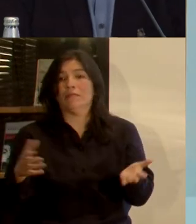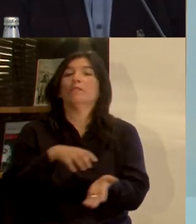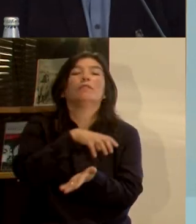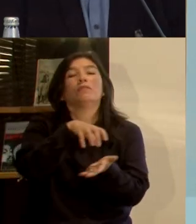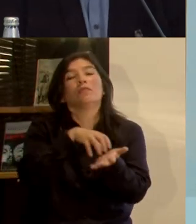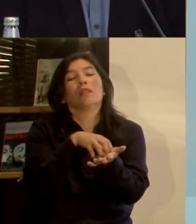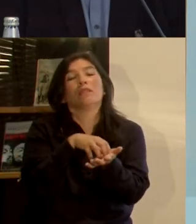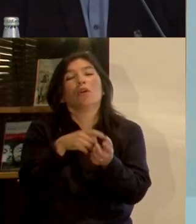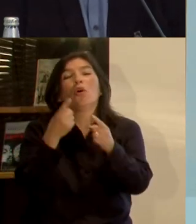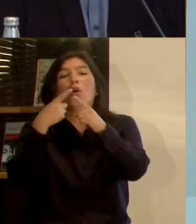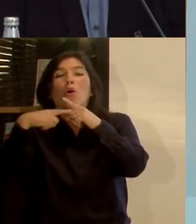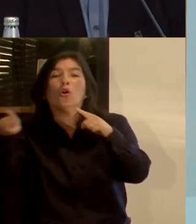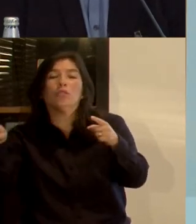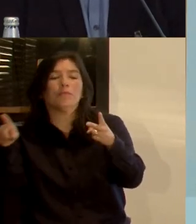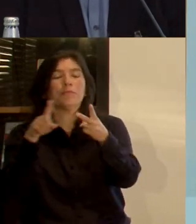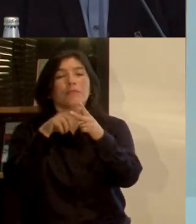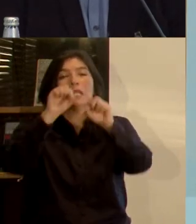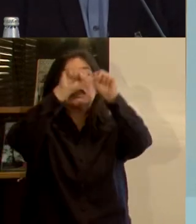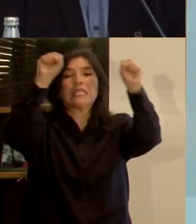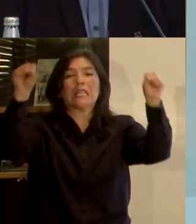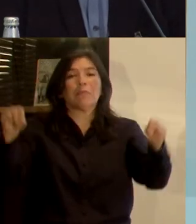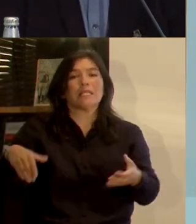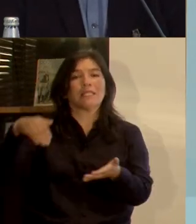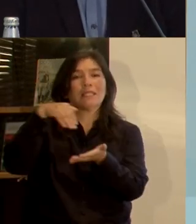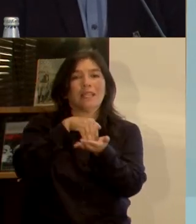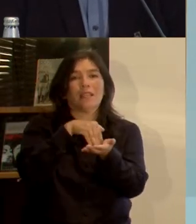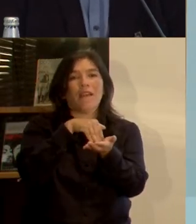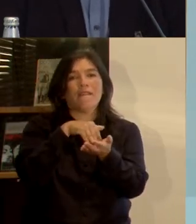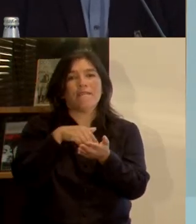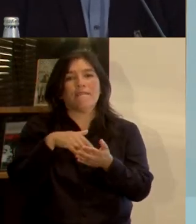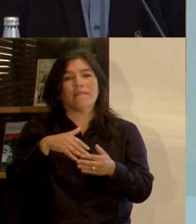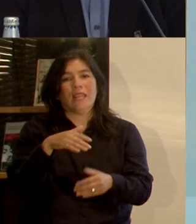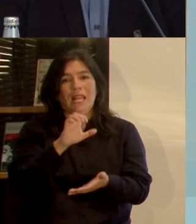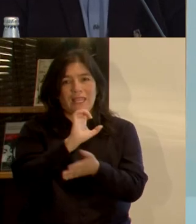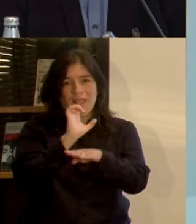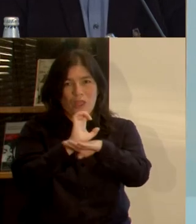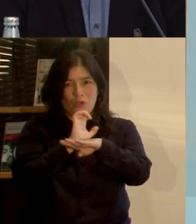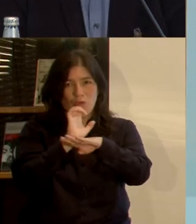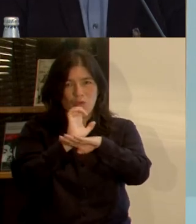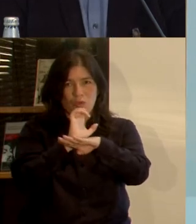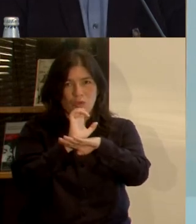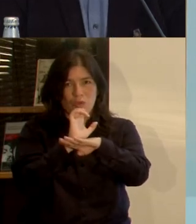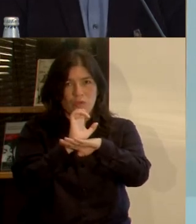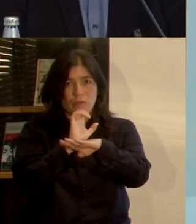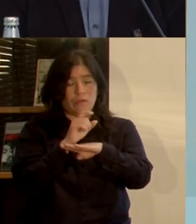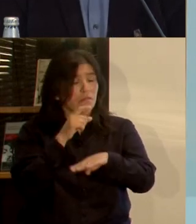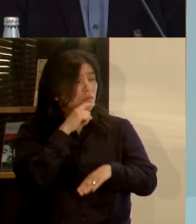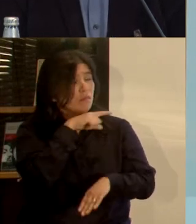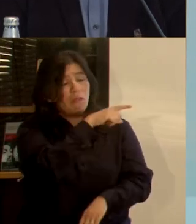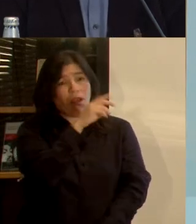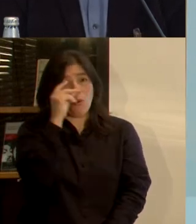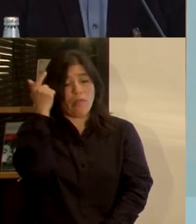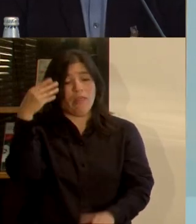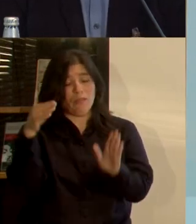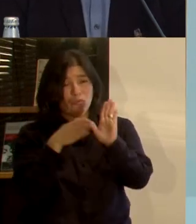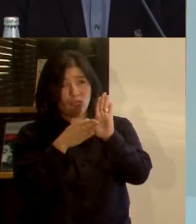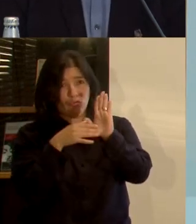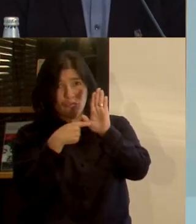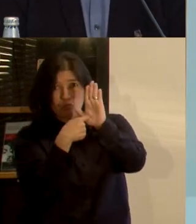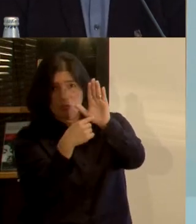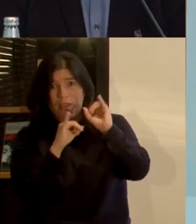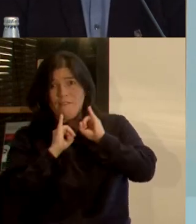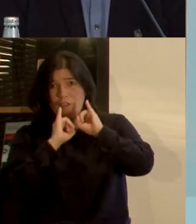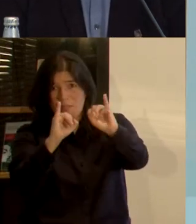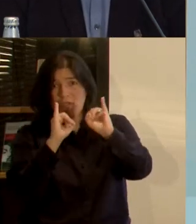Por otro lado, un sistema centralizado fiscal. Fíjense ustedes que esto es un dato de la DIPRES, no lo inventé yo. De toda la